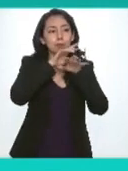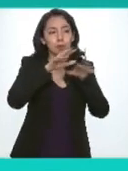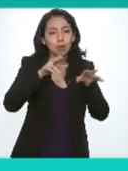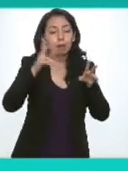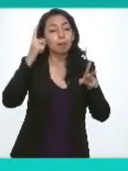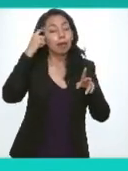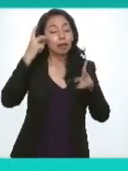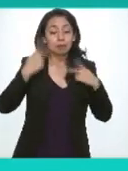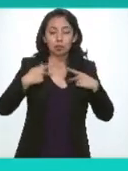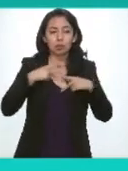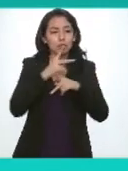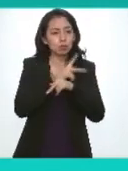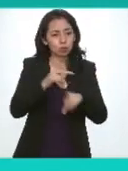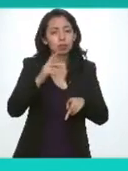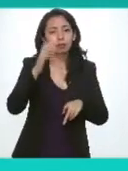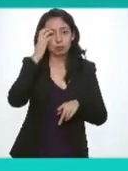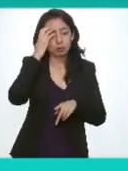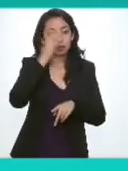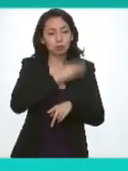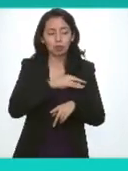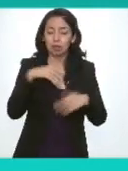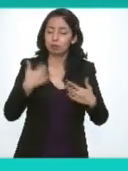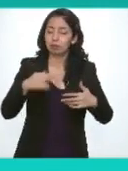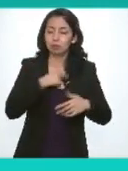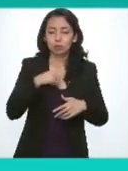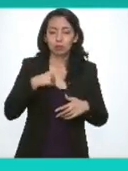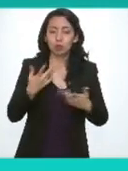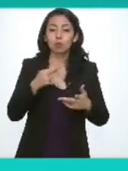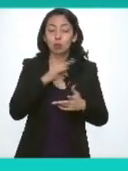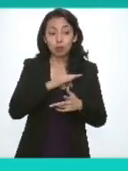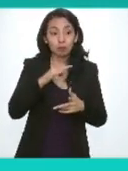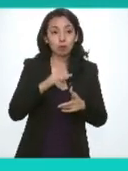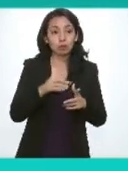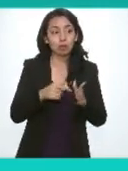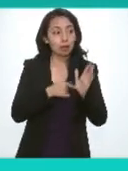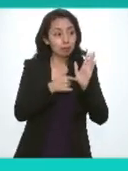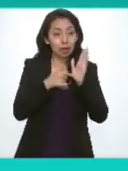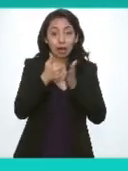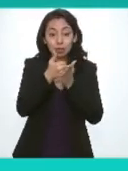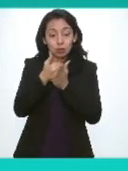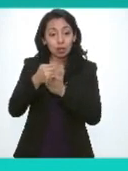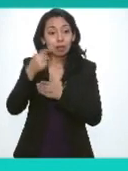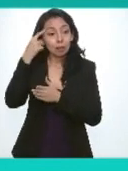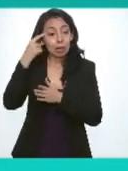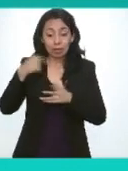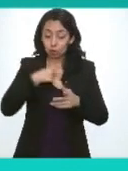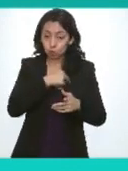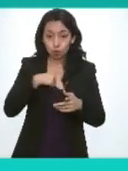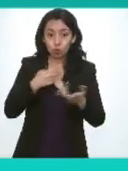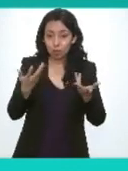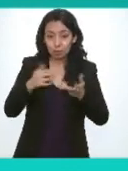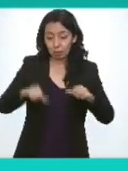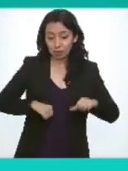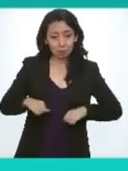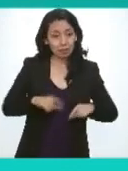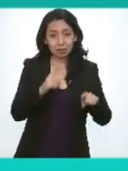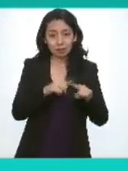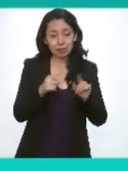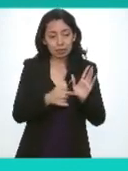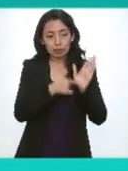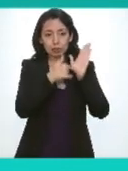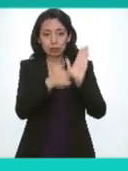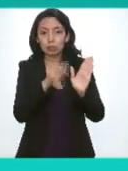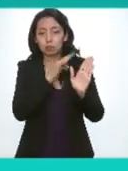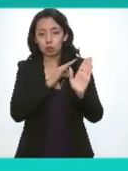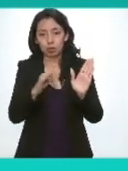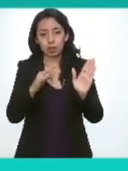sociedad me parece que tenemos una gran gran oportunidad de visibilizar toda la actividad que se lleva a cabo desde el sistema nacional y